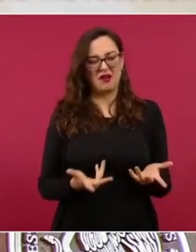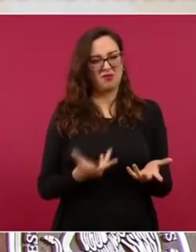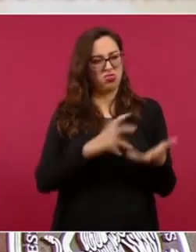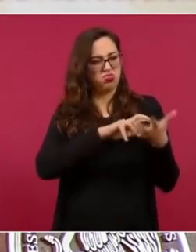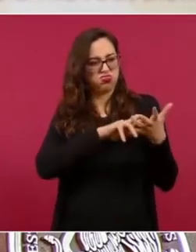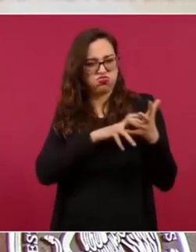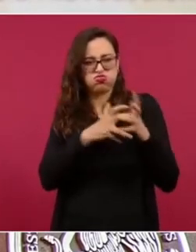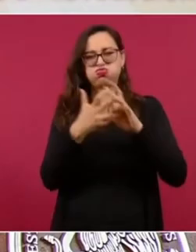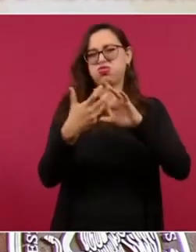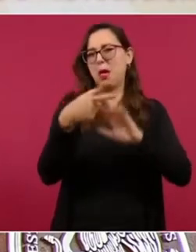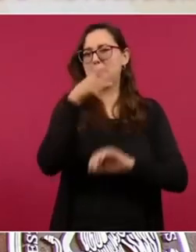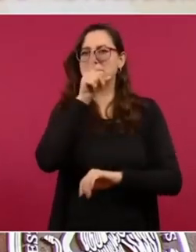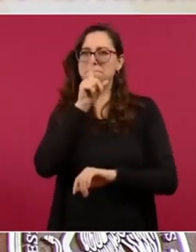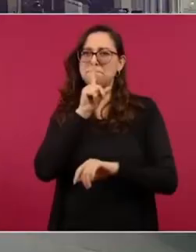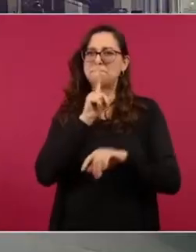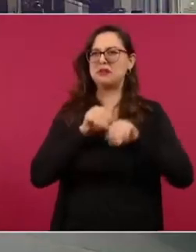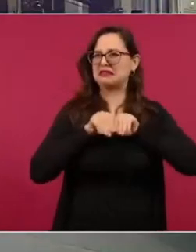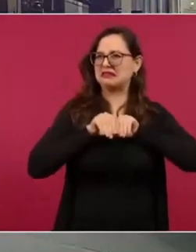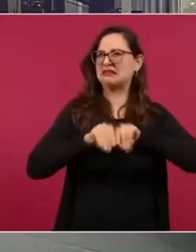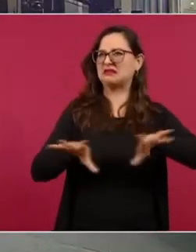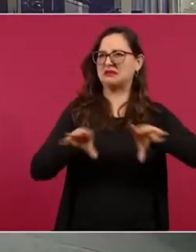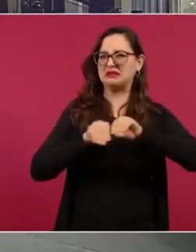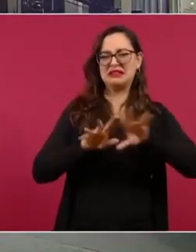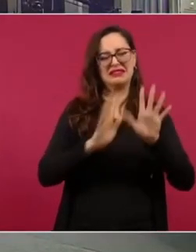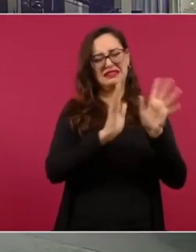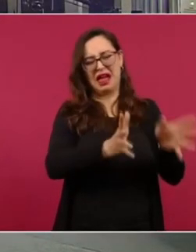generalizada.